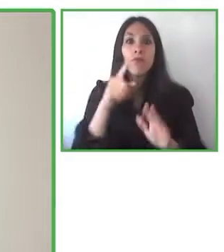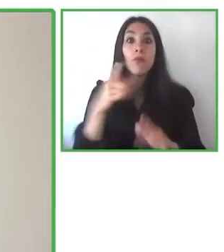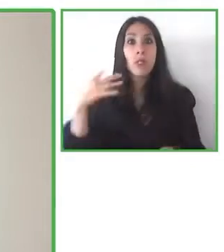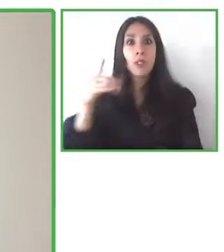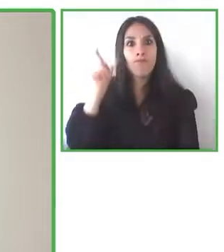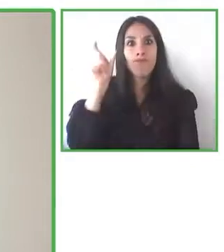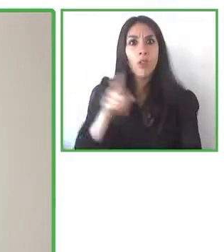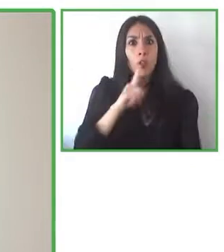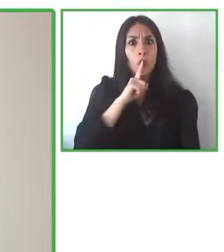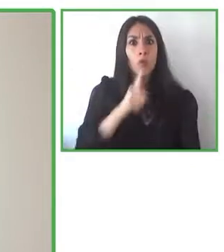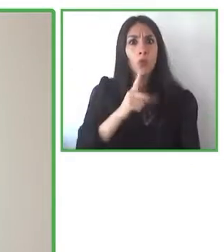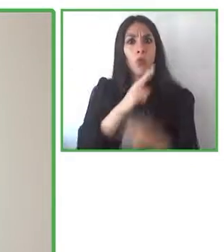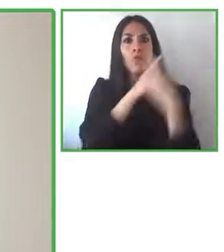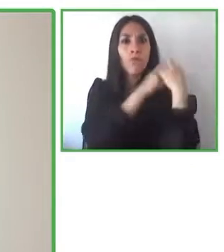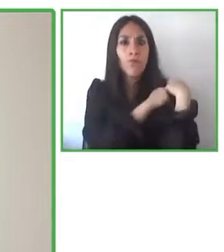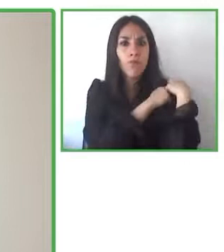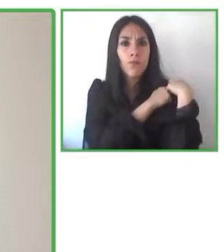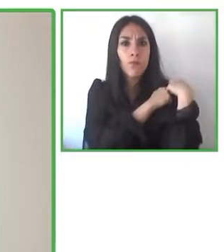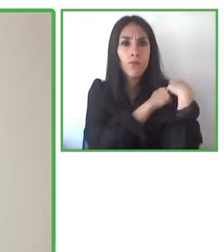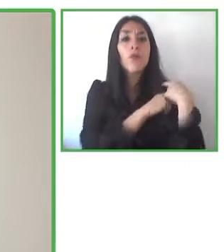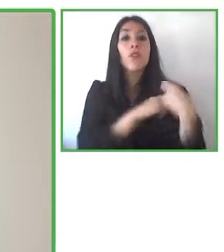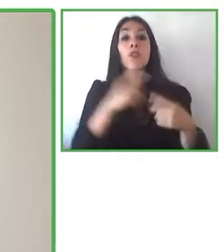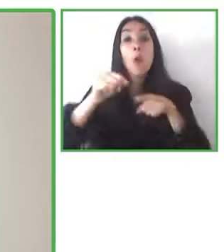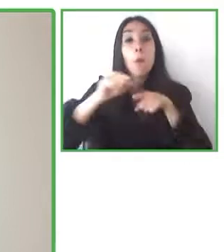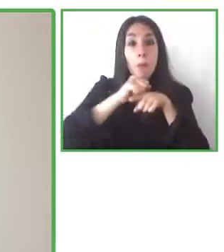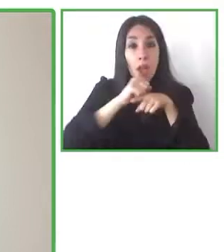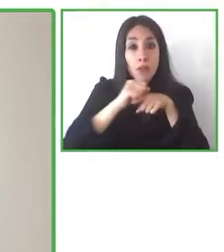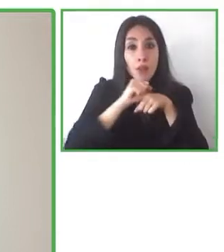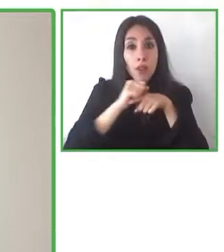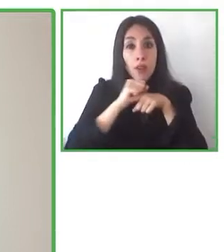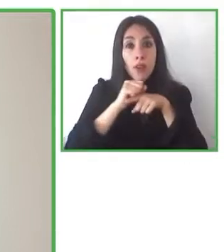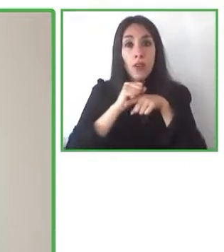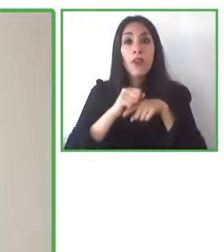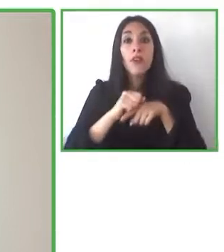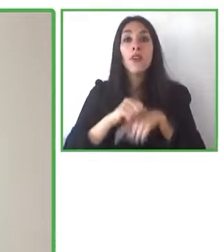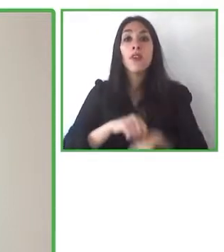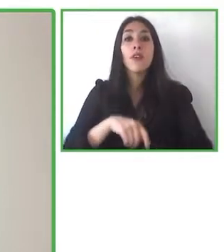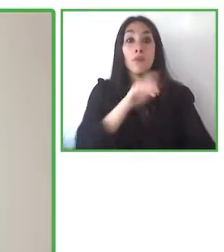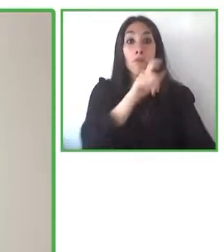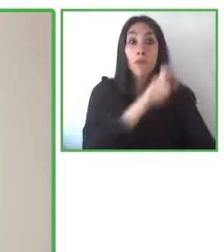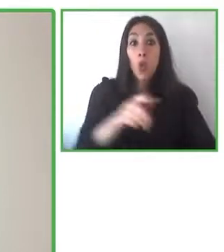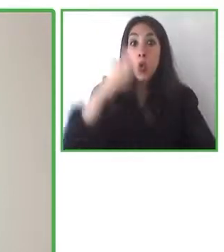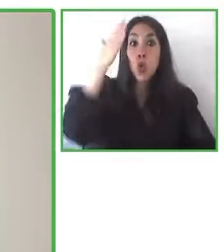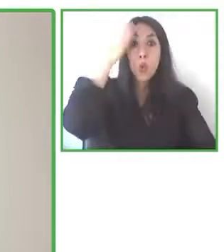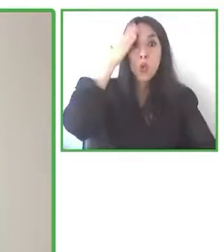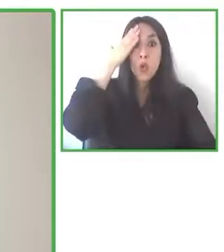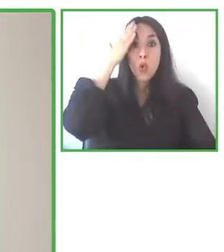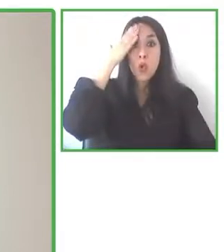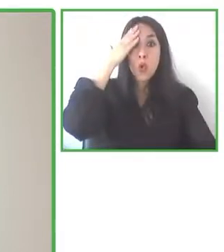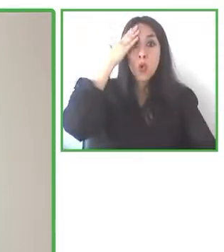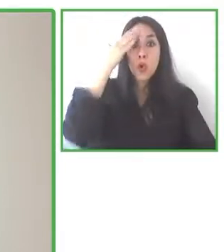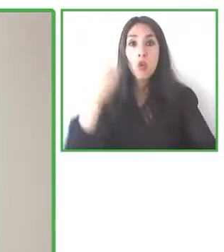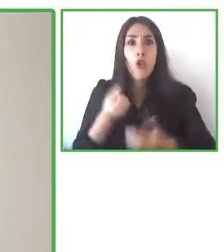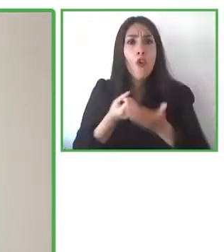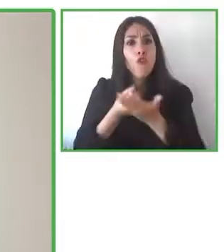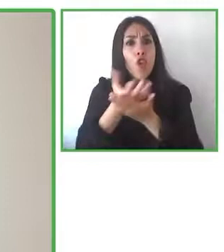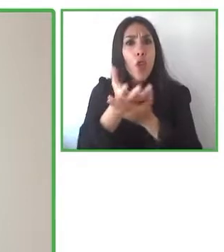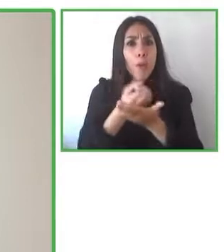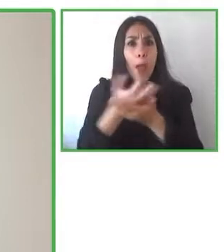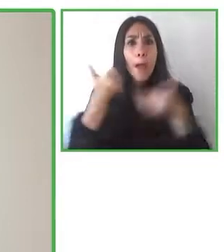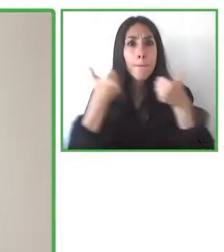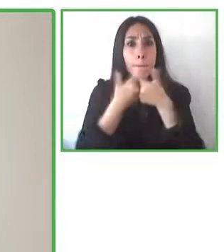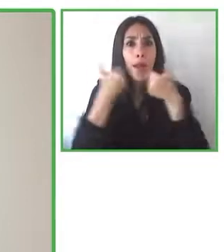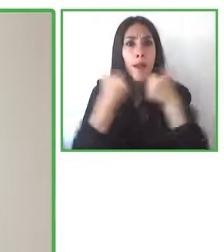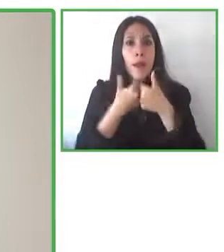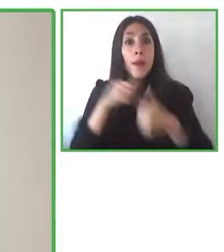desarrollando e implementando innovaciones realmente importantes, realmente interesantes. Tenemos por una